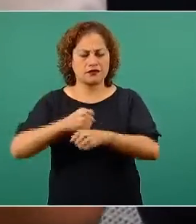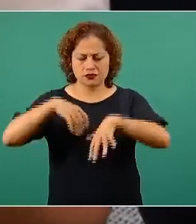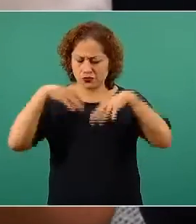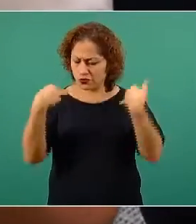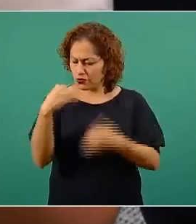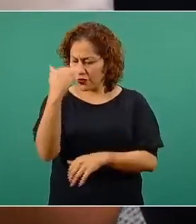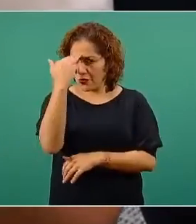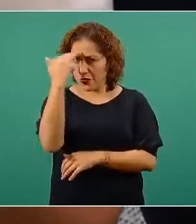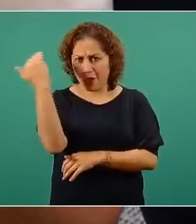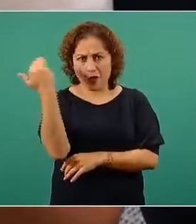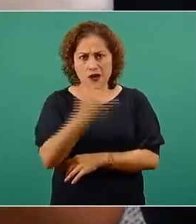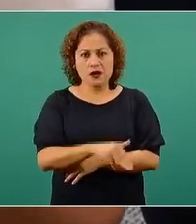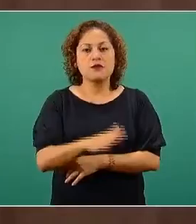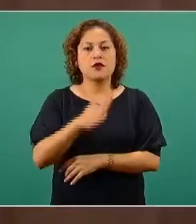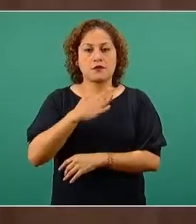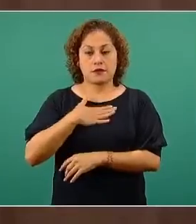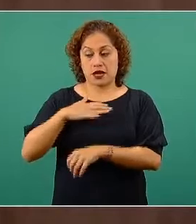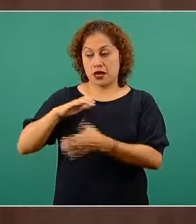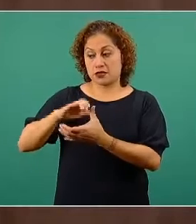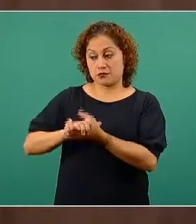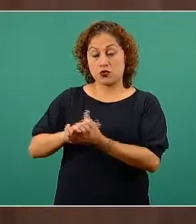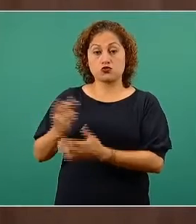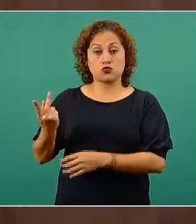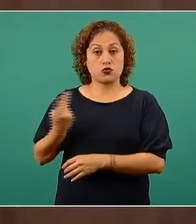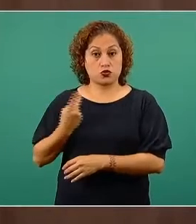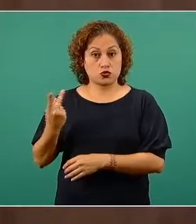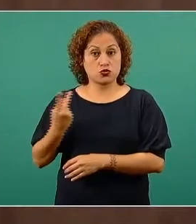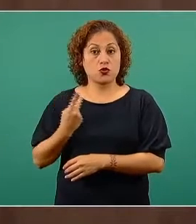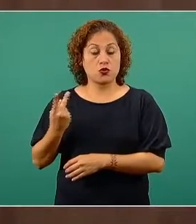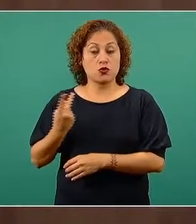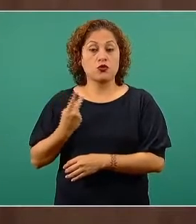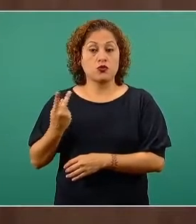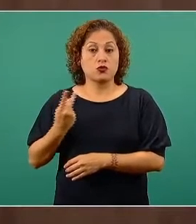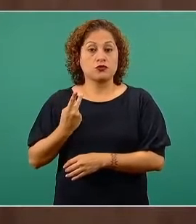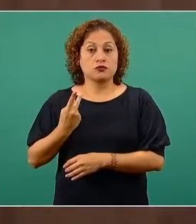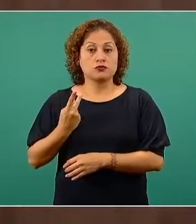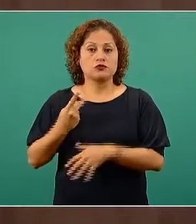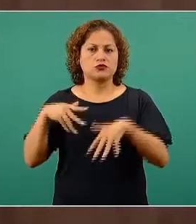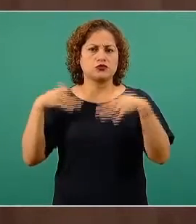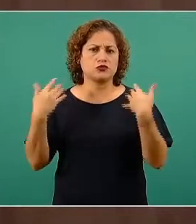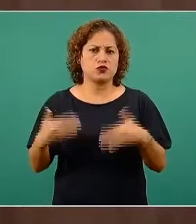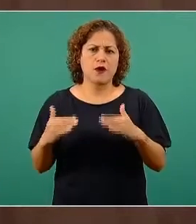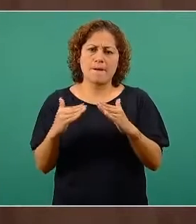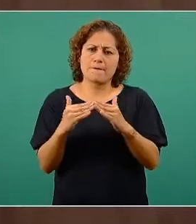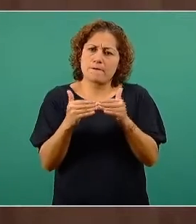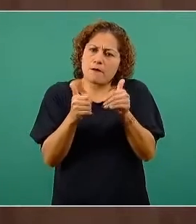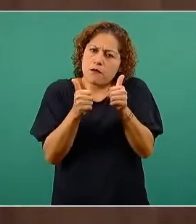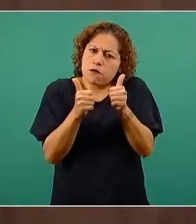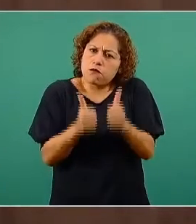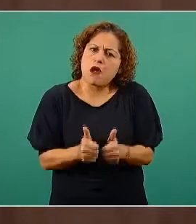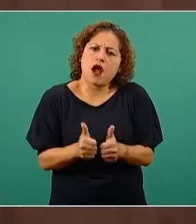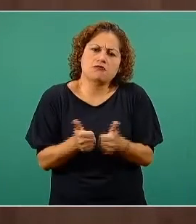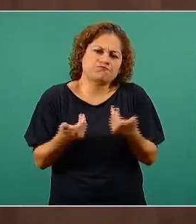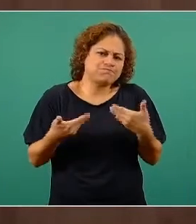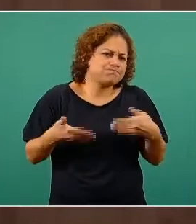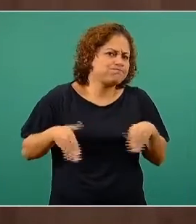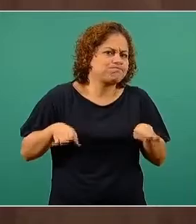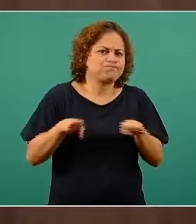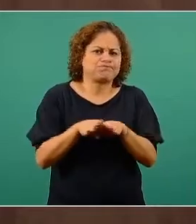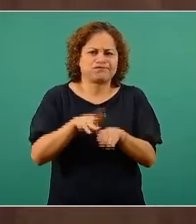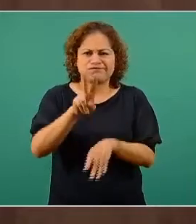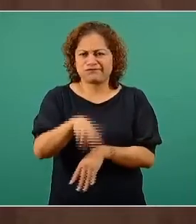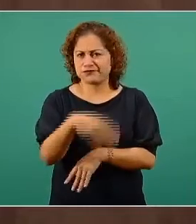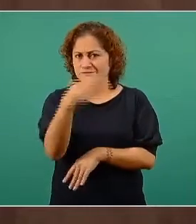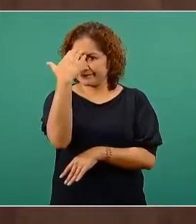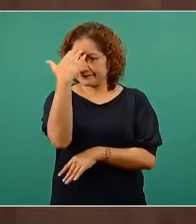Terrible para nosotros. Yo vivo con mi esposo. Entonces nosotros estuvimos encerrados, pero así de veras. Terrible,